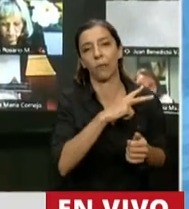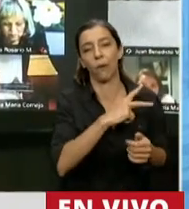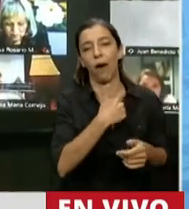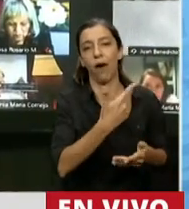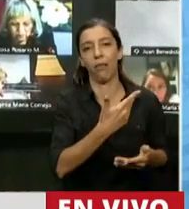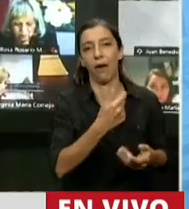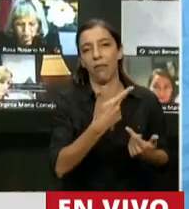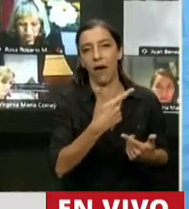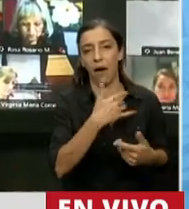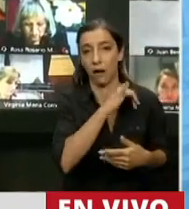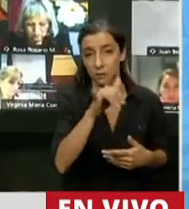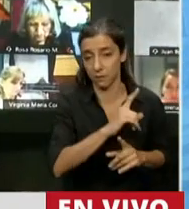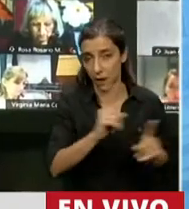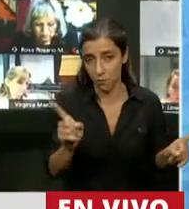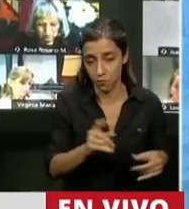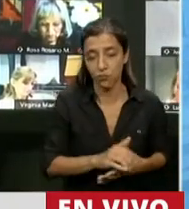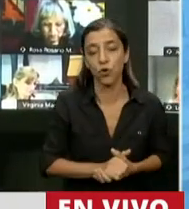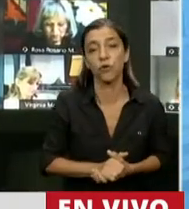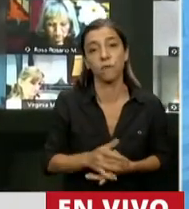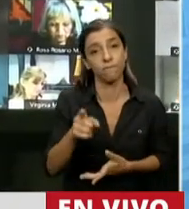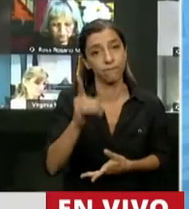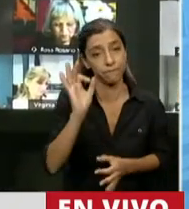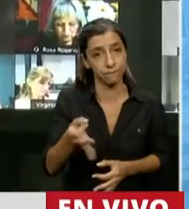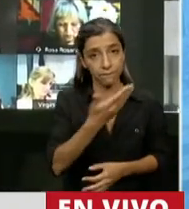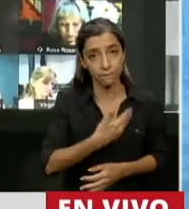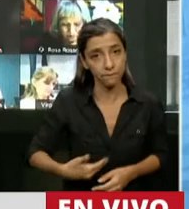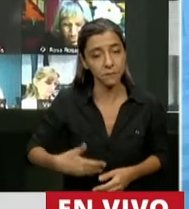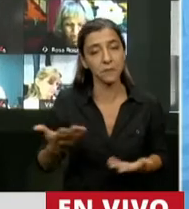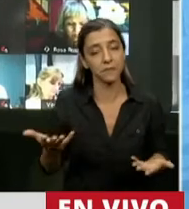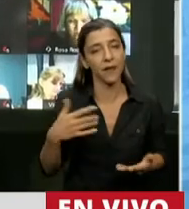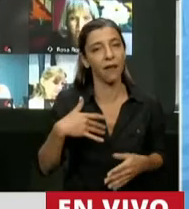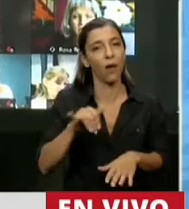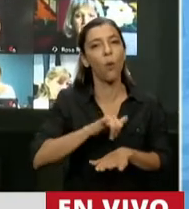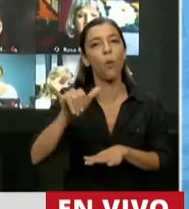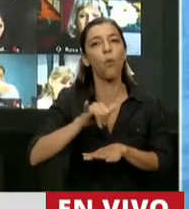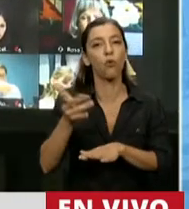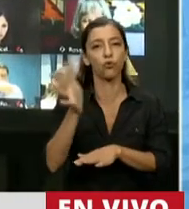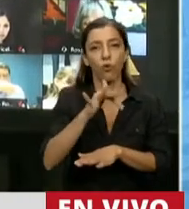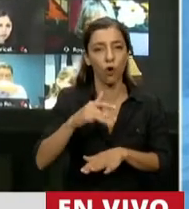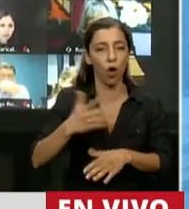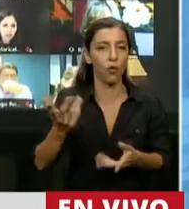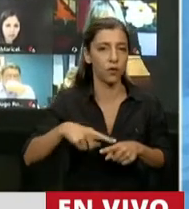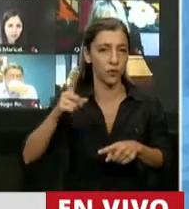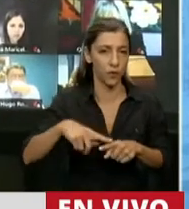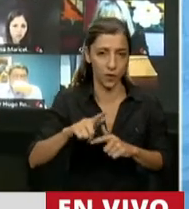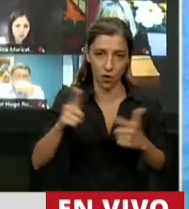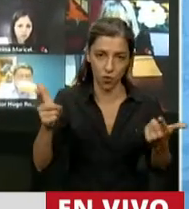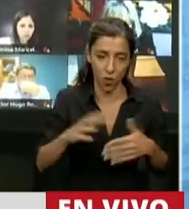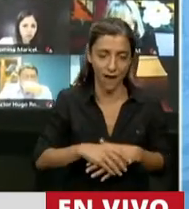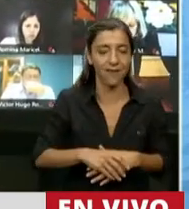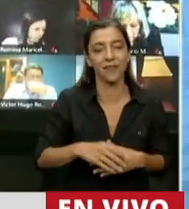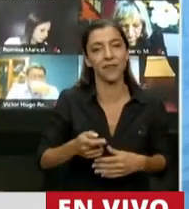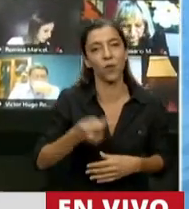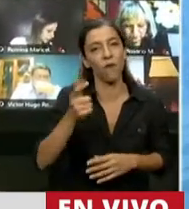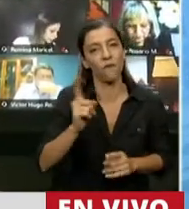trasladen. Y usted sabe, señor presidente, que además no hay disponibilidad de vuelos todos los días y no se pueden recorrer 2.000